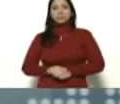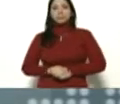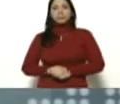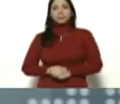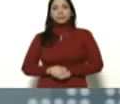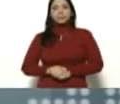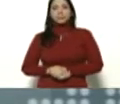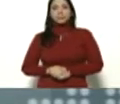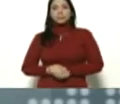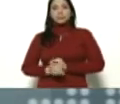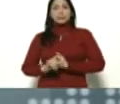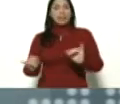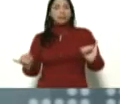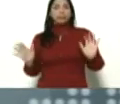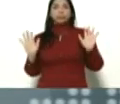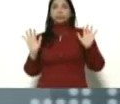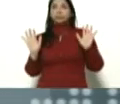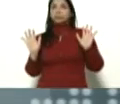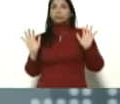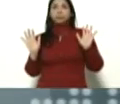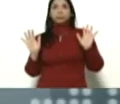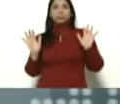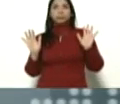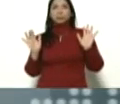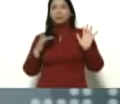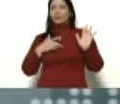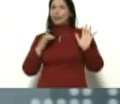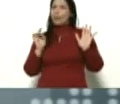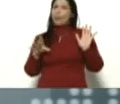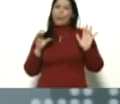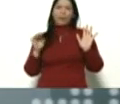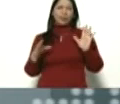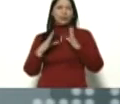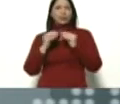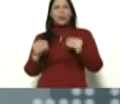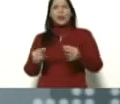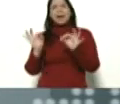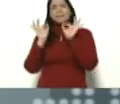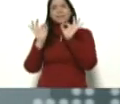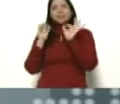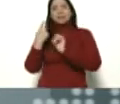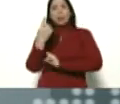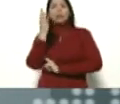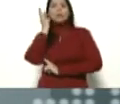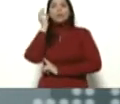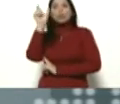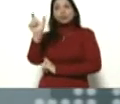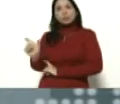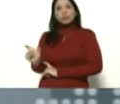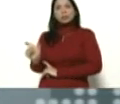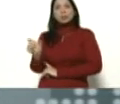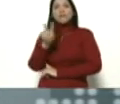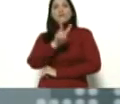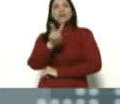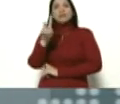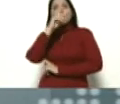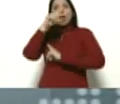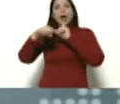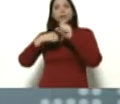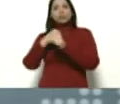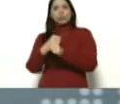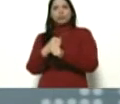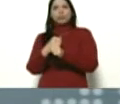Me han dolido todos. Todos, todos. Pero especial una muchacha de 22 años,